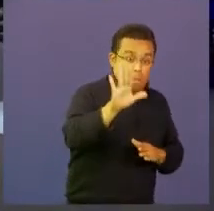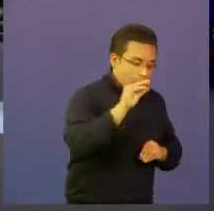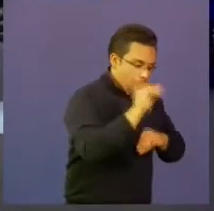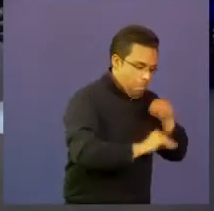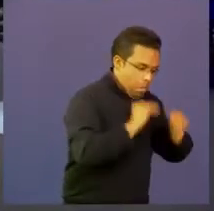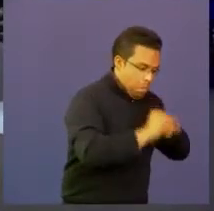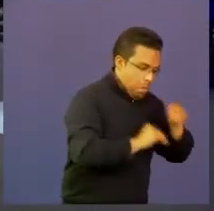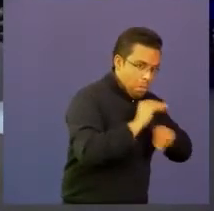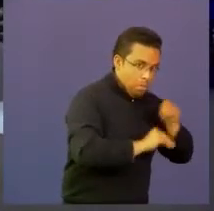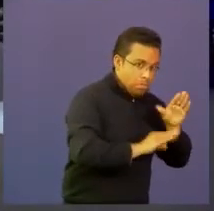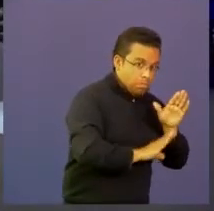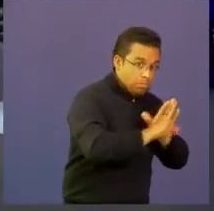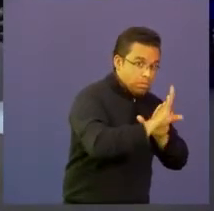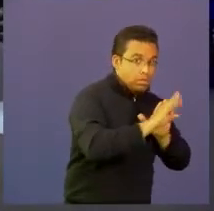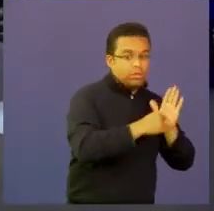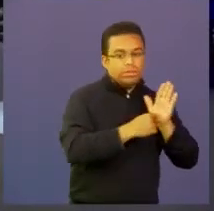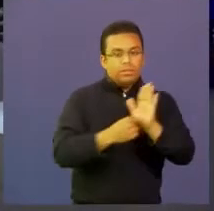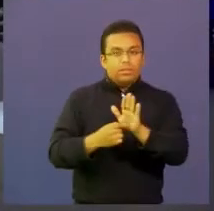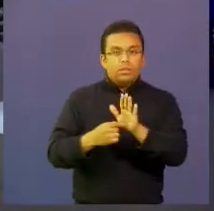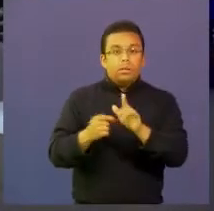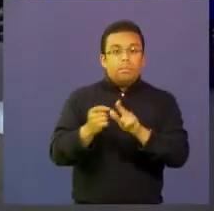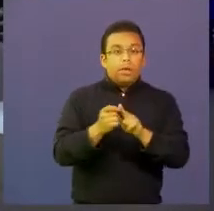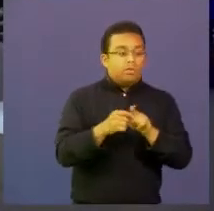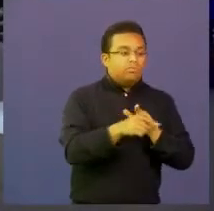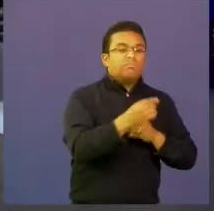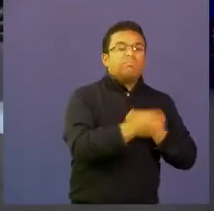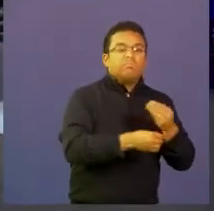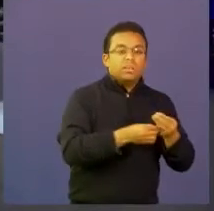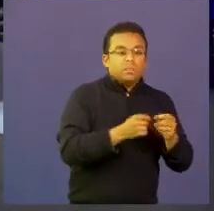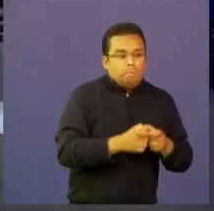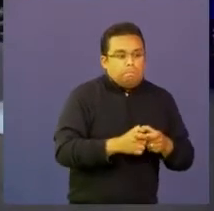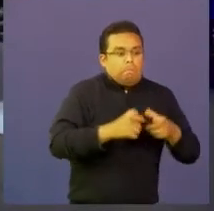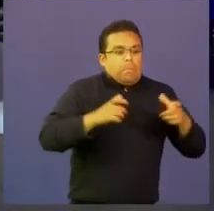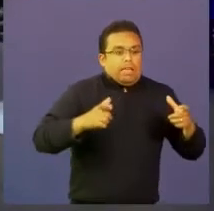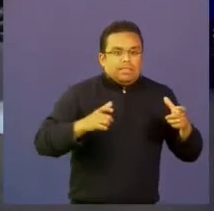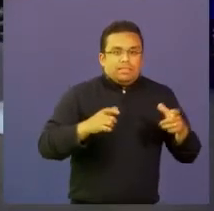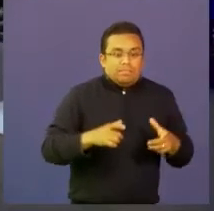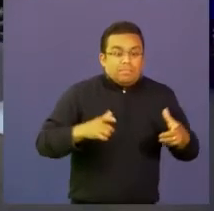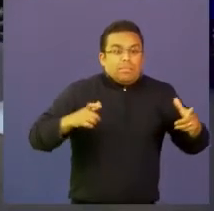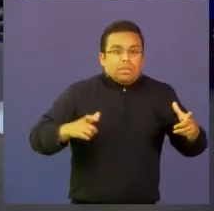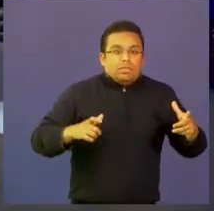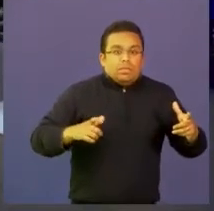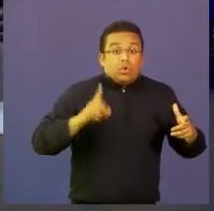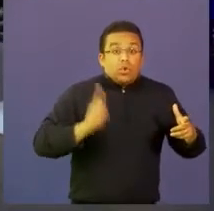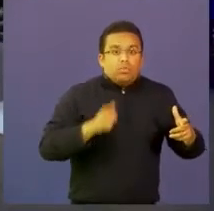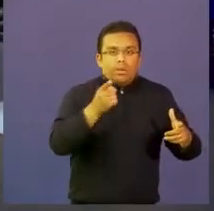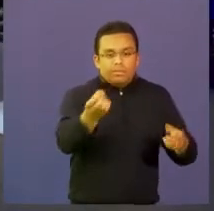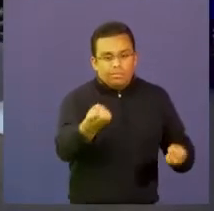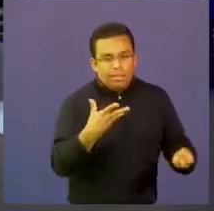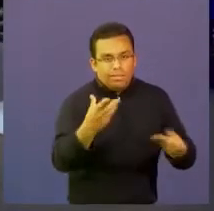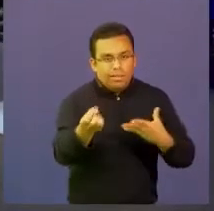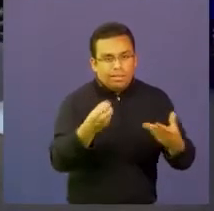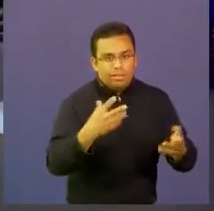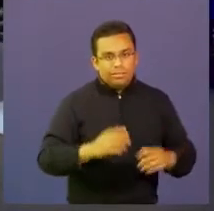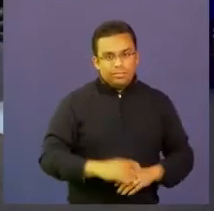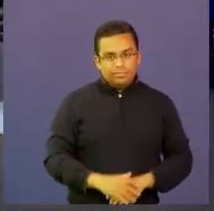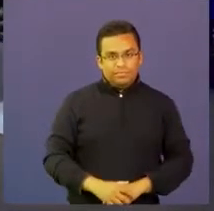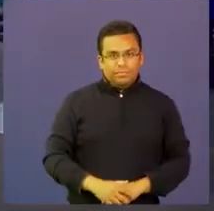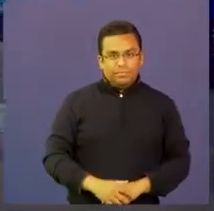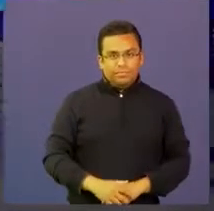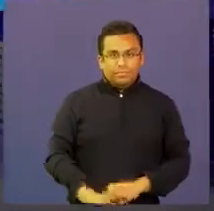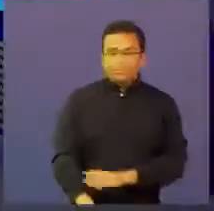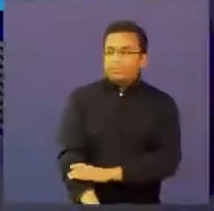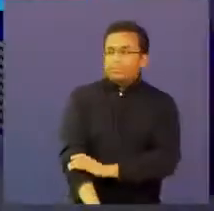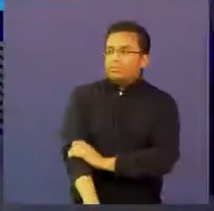futuro es simplemente ampliarlas y mejorarlas gracias a la contribución y a la retroalimentación que ustedes nos hagan todos los docentes